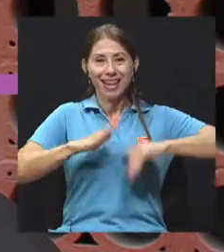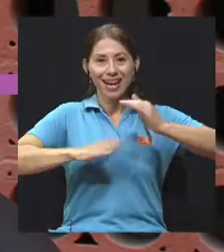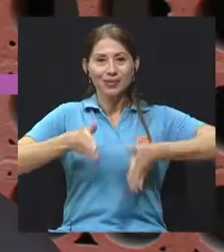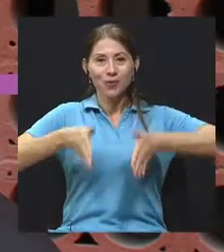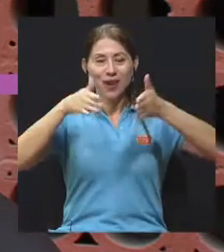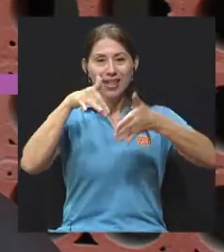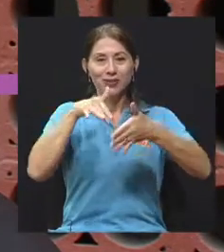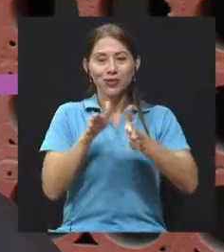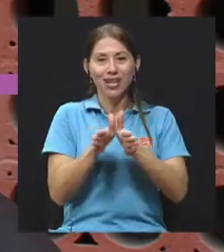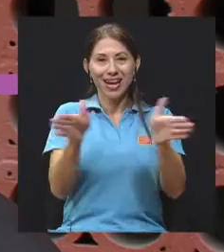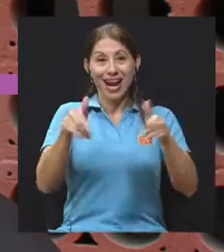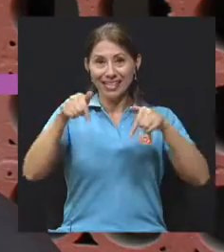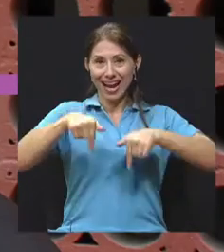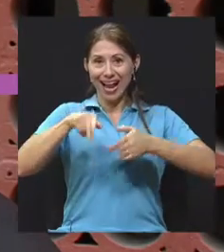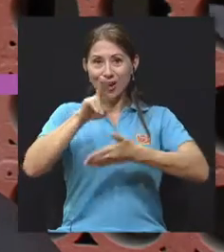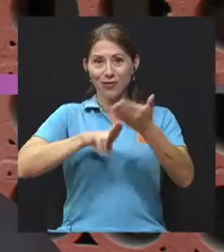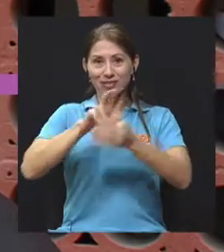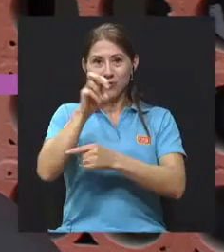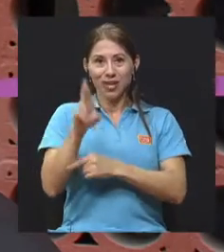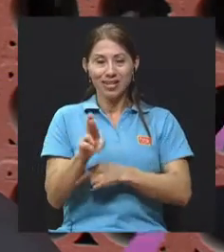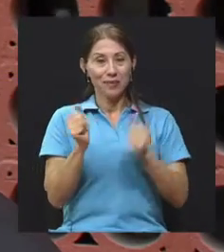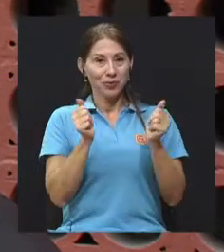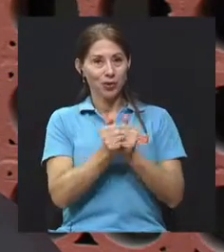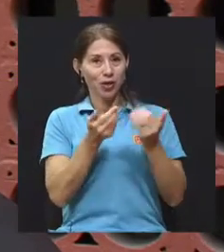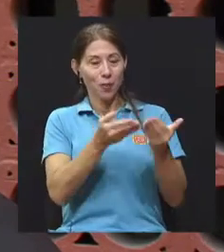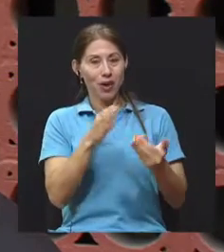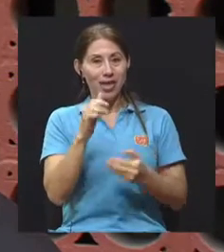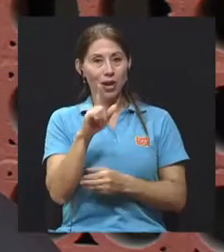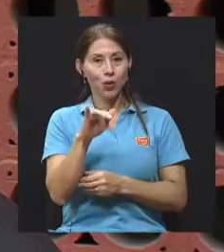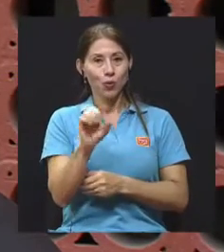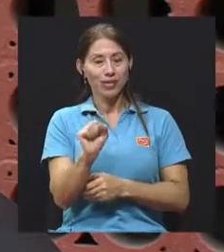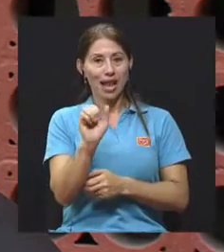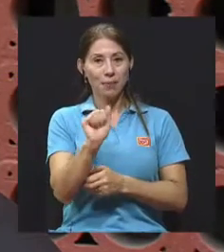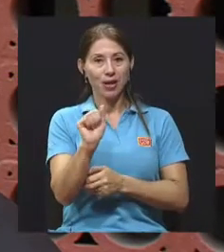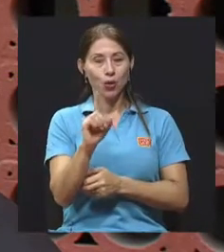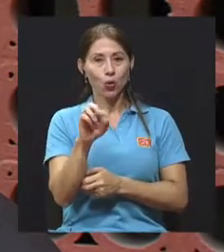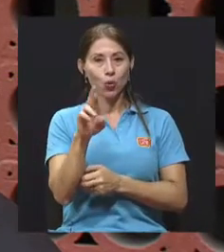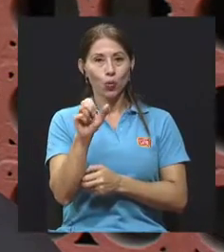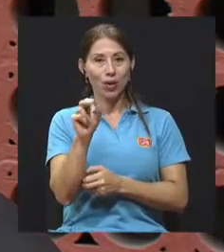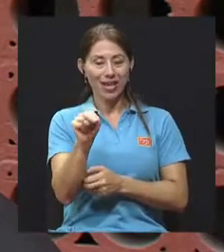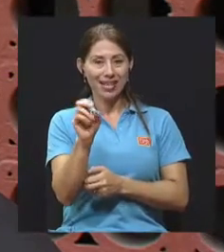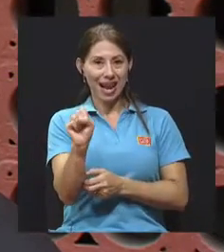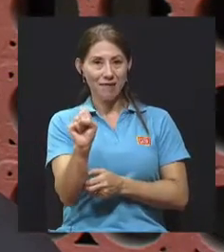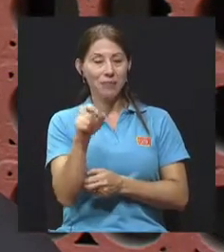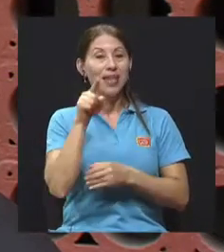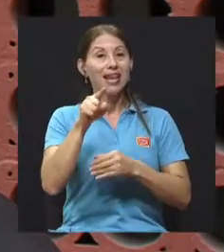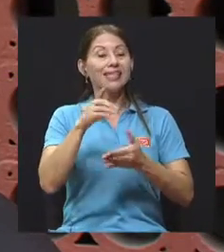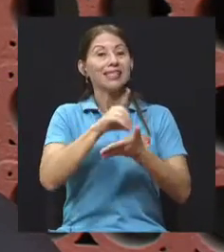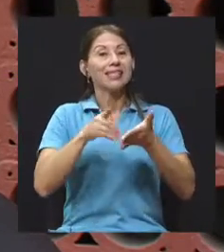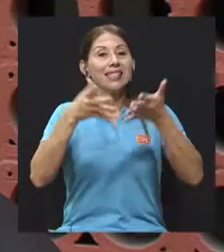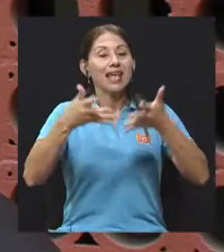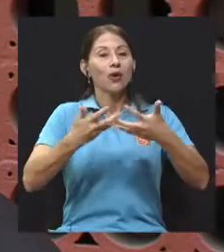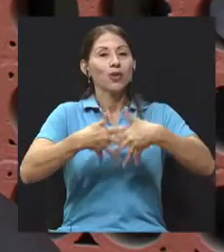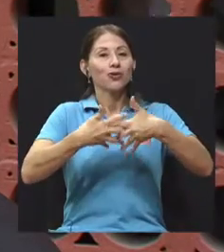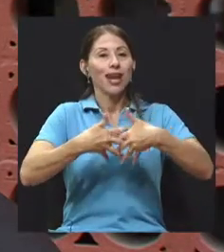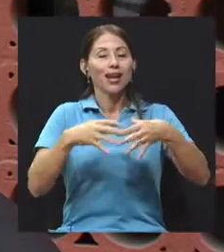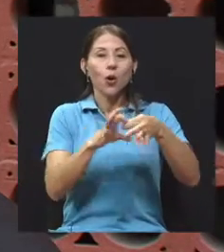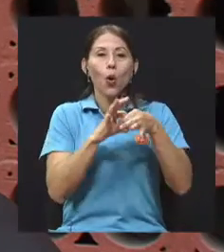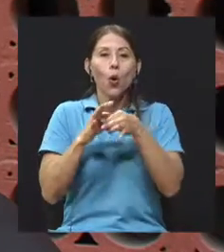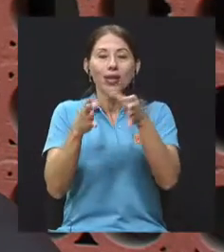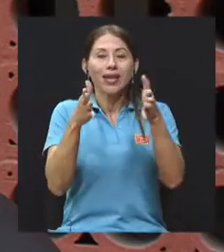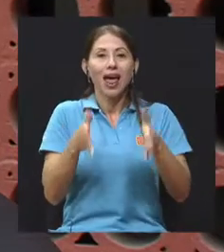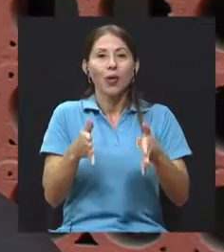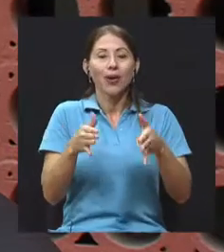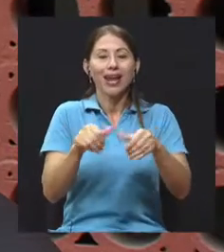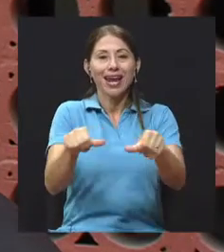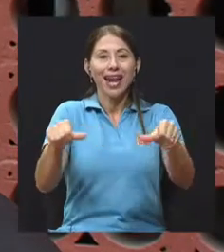Universidad de Costa Rica. Y nos acompaña Luis Alberto Durán Sanabria, don Luis es diseñador industrial y coordinador en el área de mantenimiento y